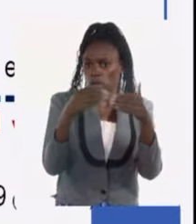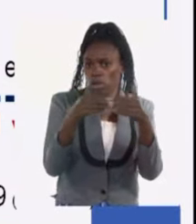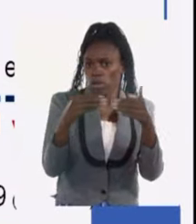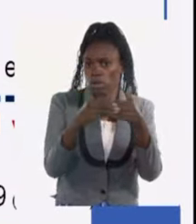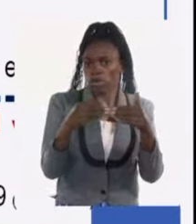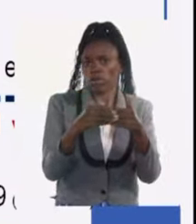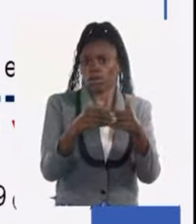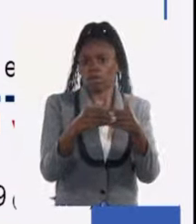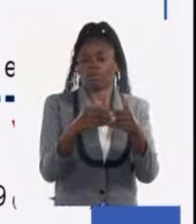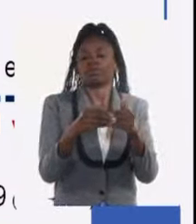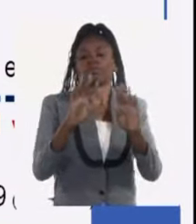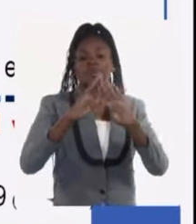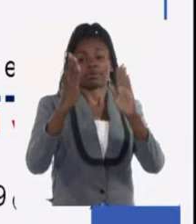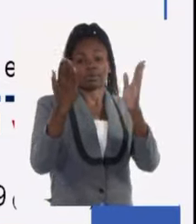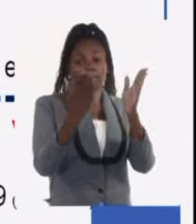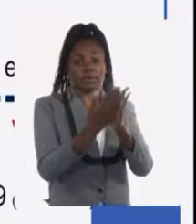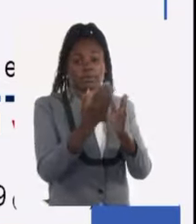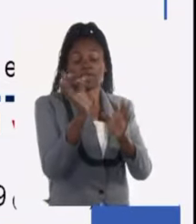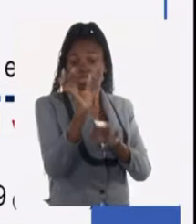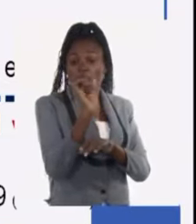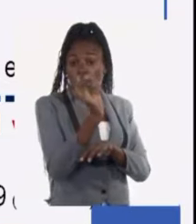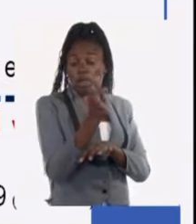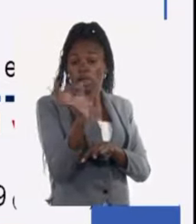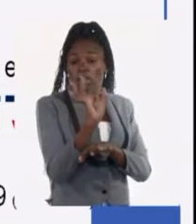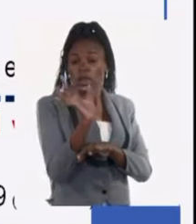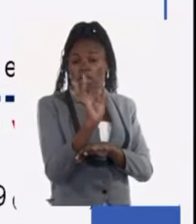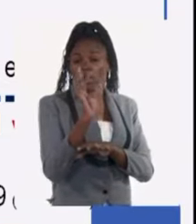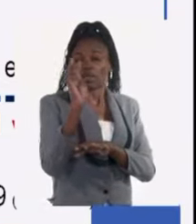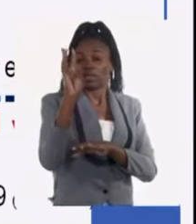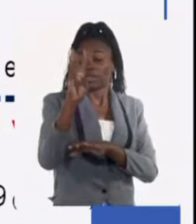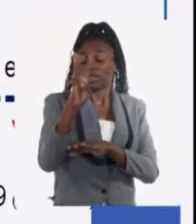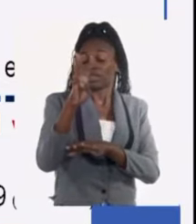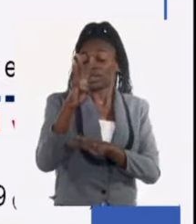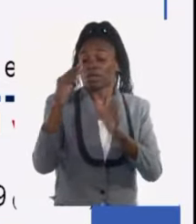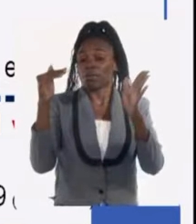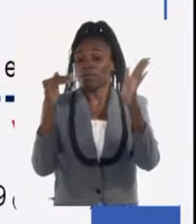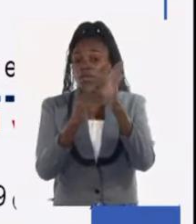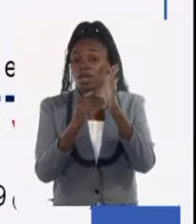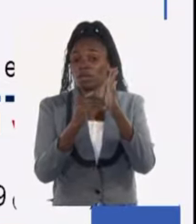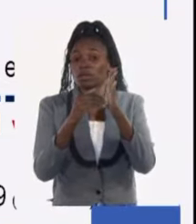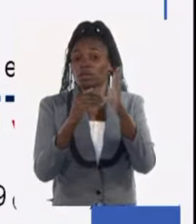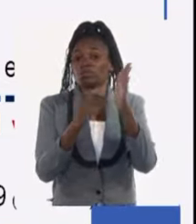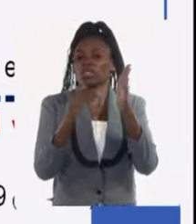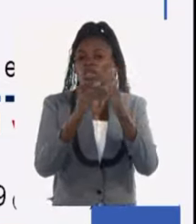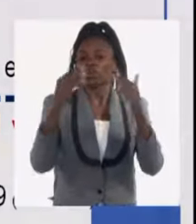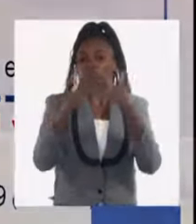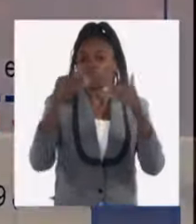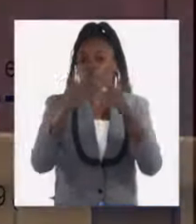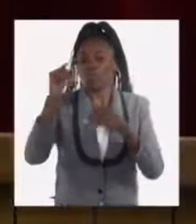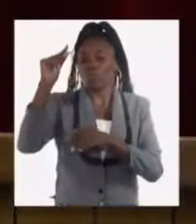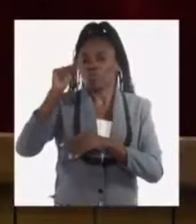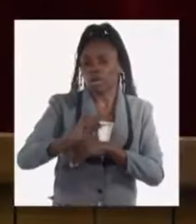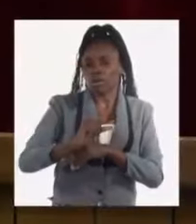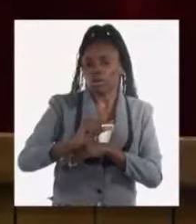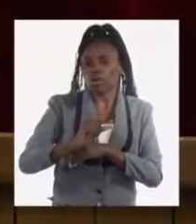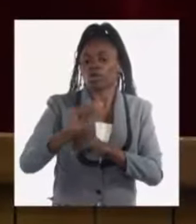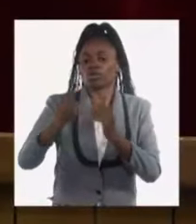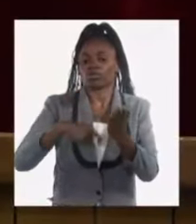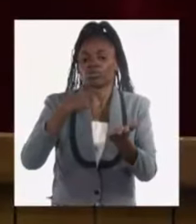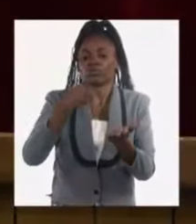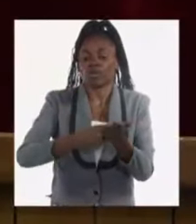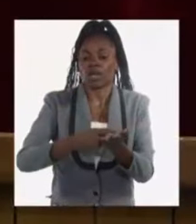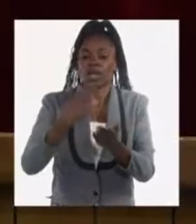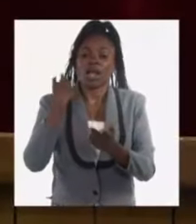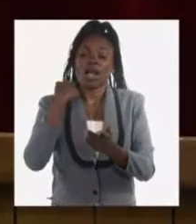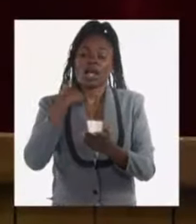y son todavía, o es todavía, alrededor de 3.000 millones de dólares menos que lo que ingresaba el país en el año